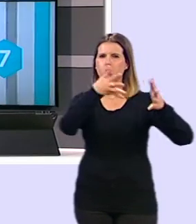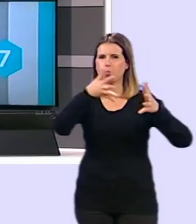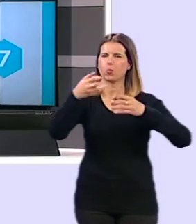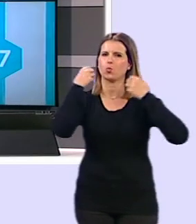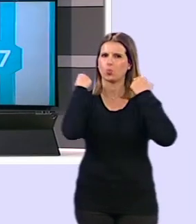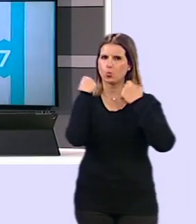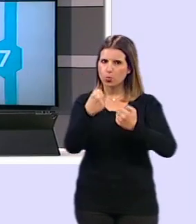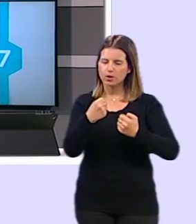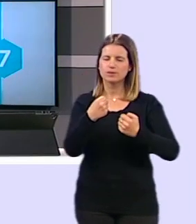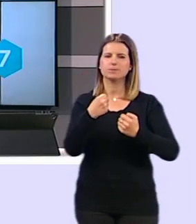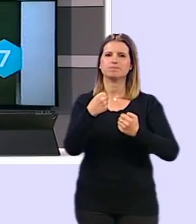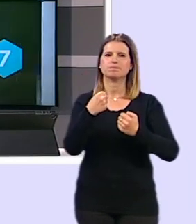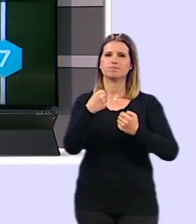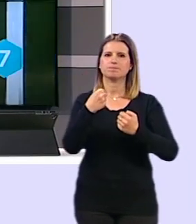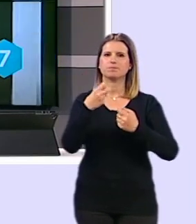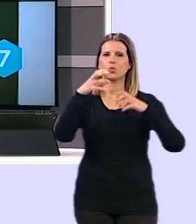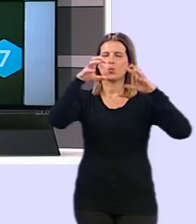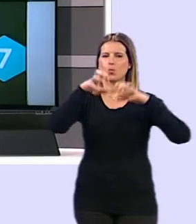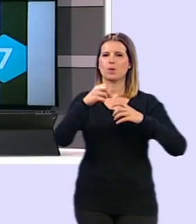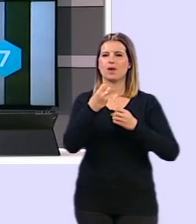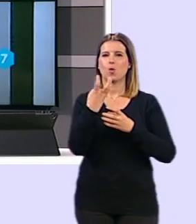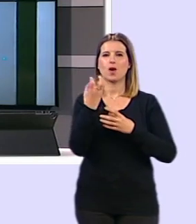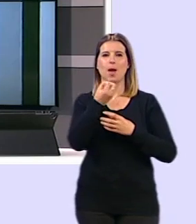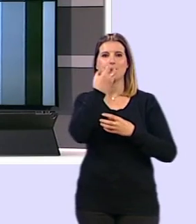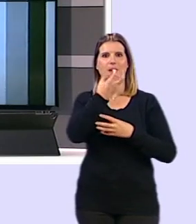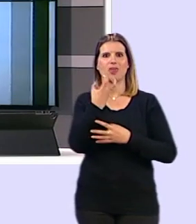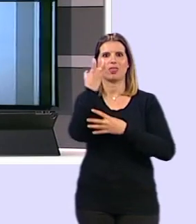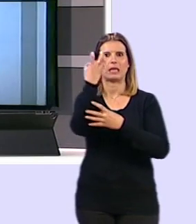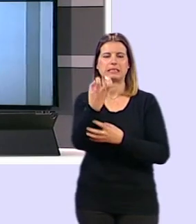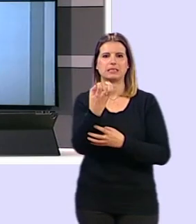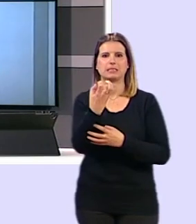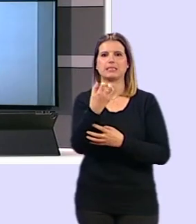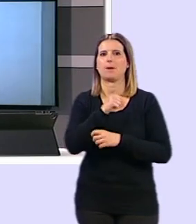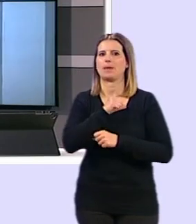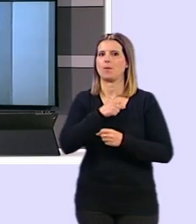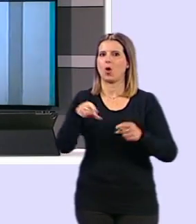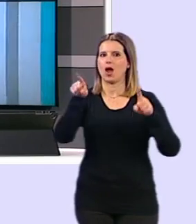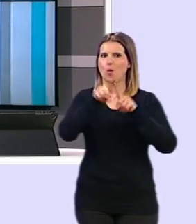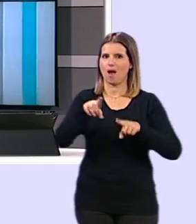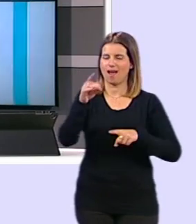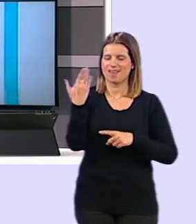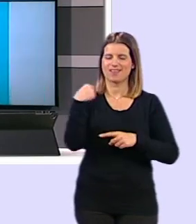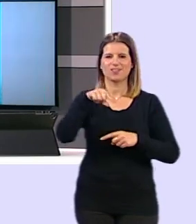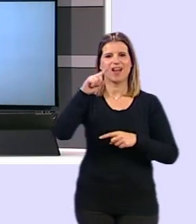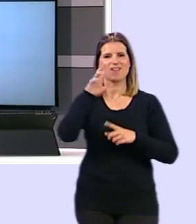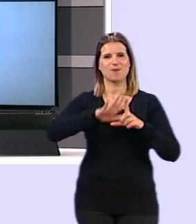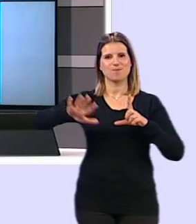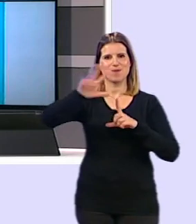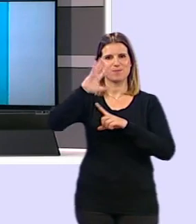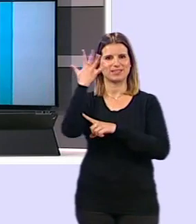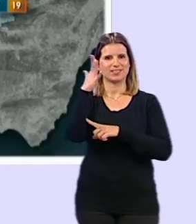ramas cayeron y algunas macetas también esperemos que hoy no pase tanto vamos a ver qué nos traen los mapas